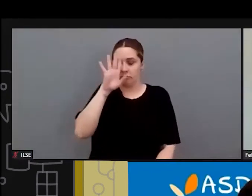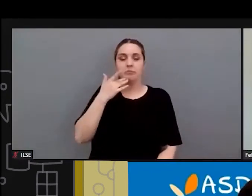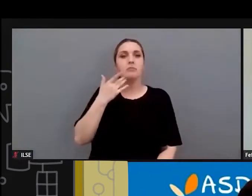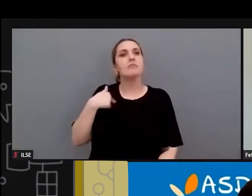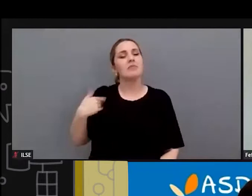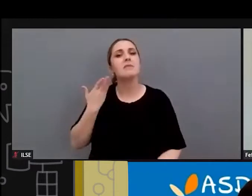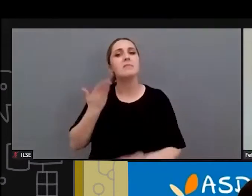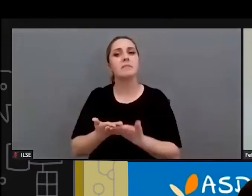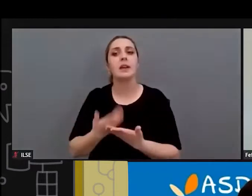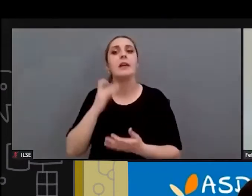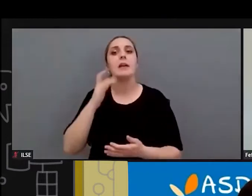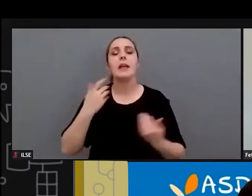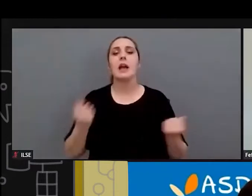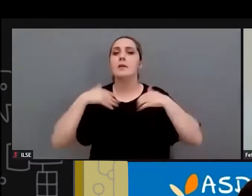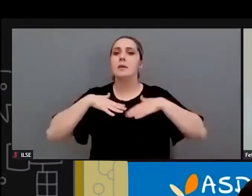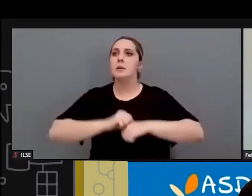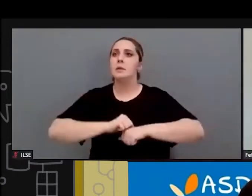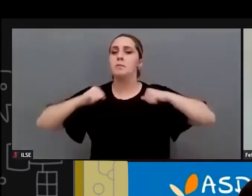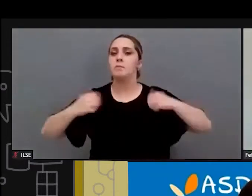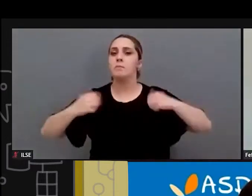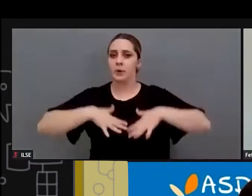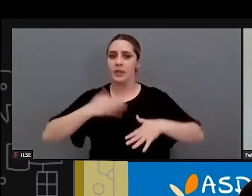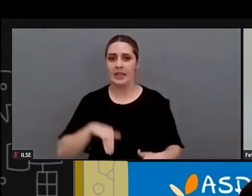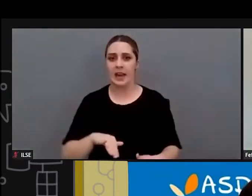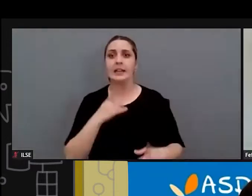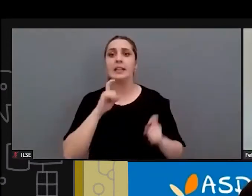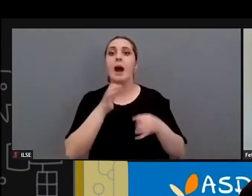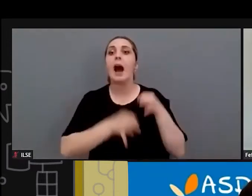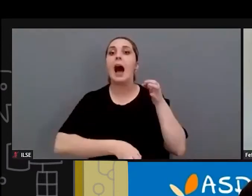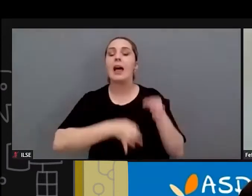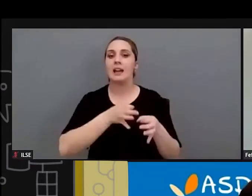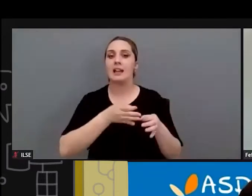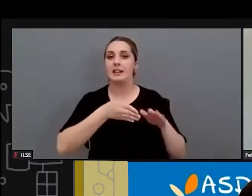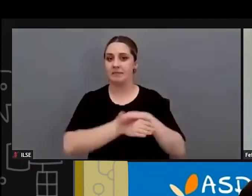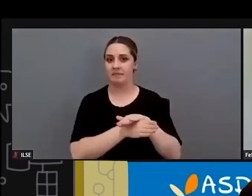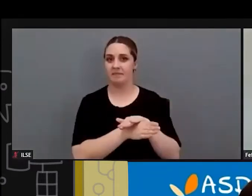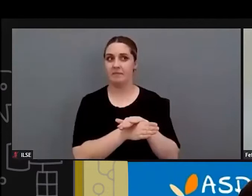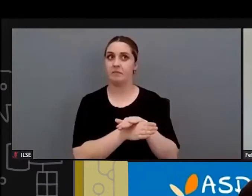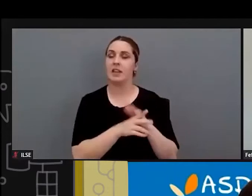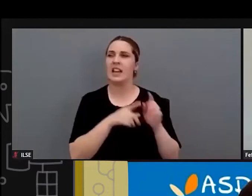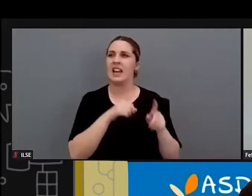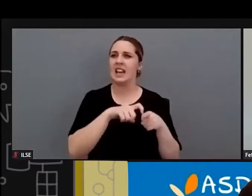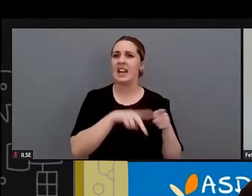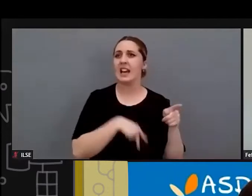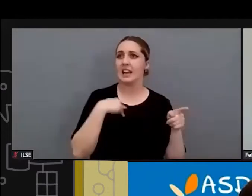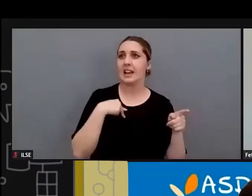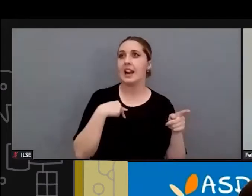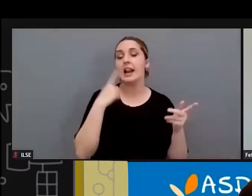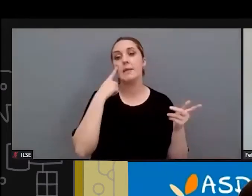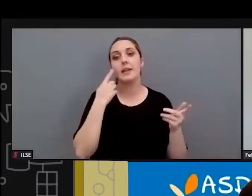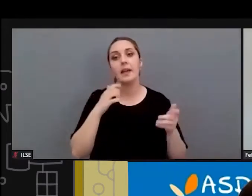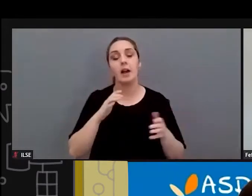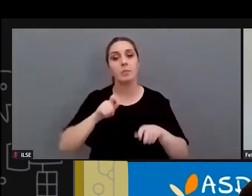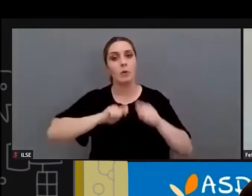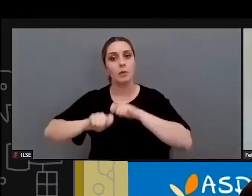va lento, que en el ámbito de la accesibilidad en aspectos generales, sí es verdad que hay con el impulso del movimiento